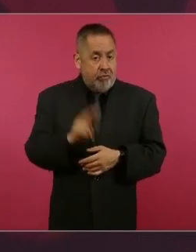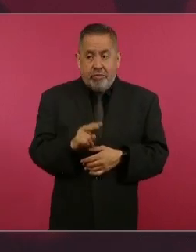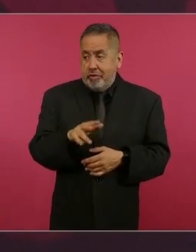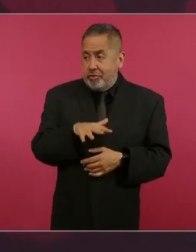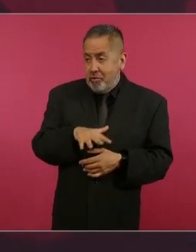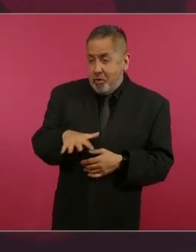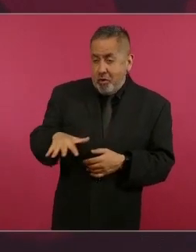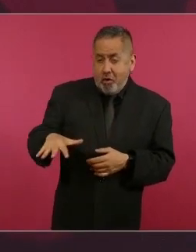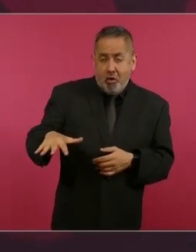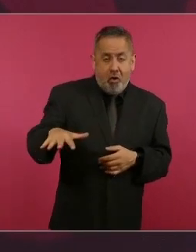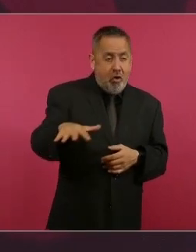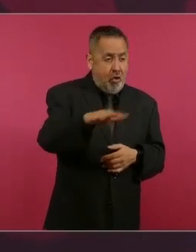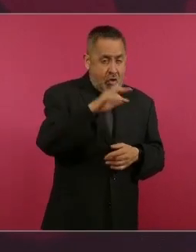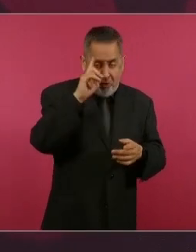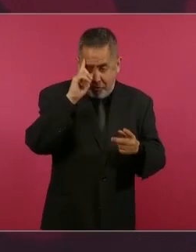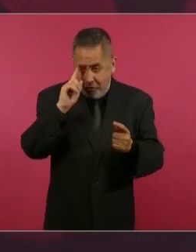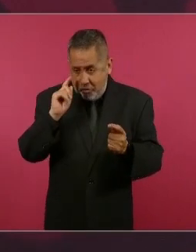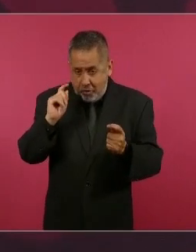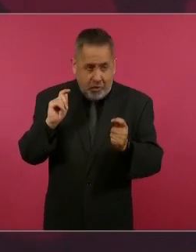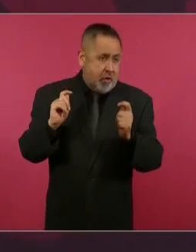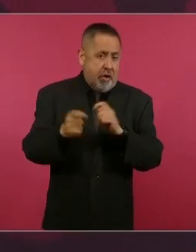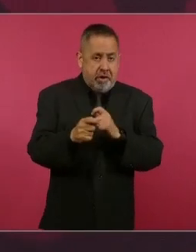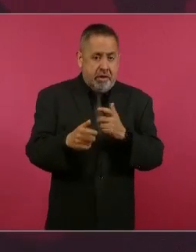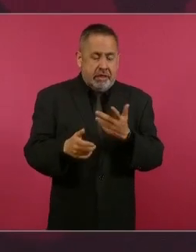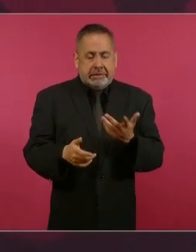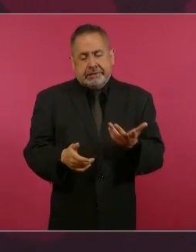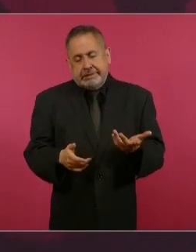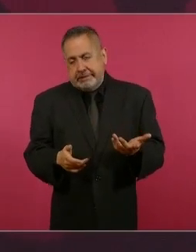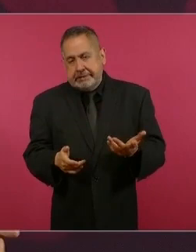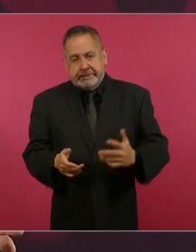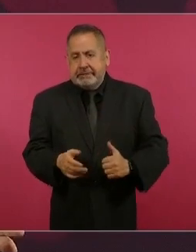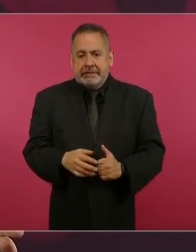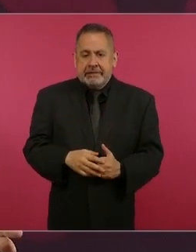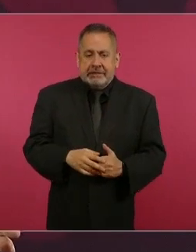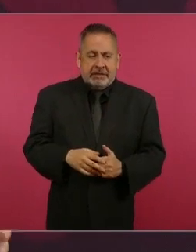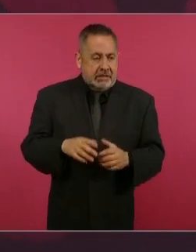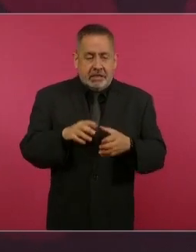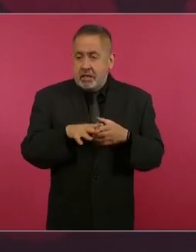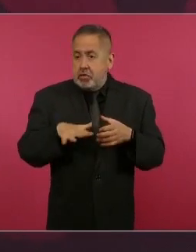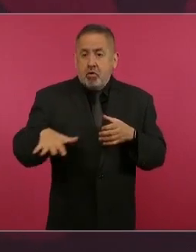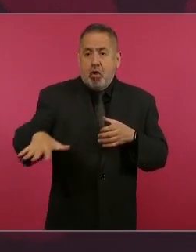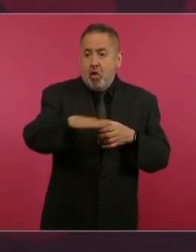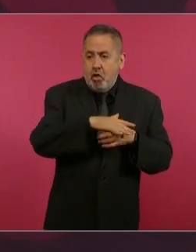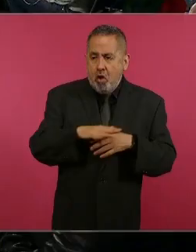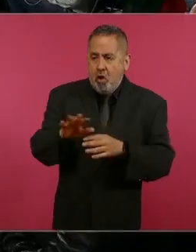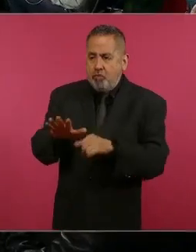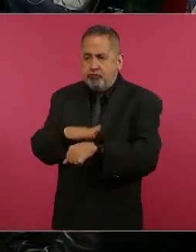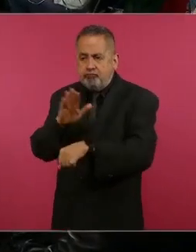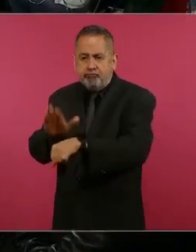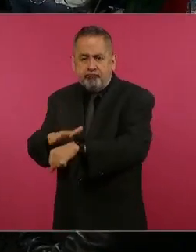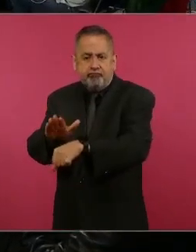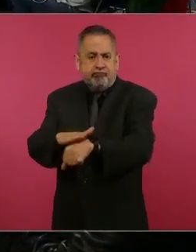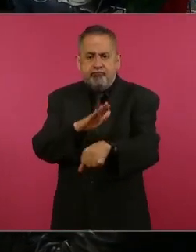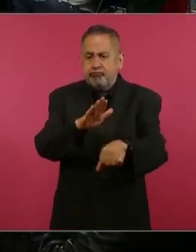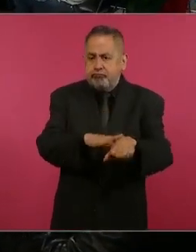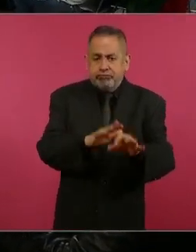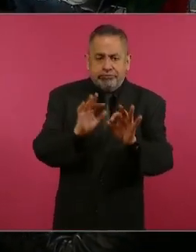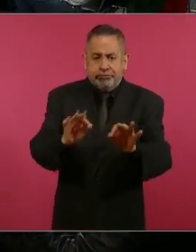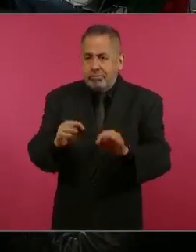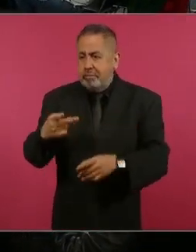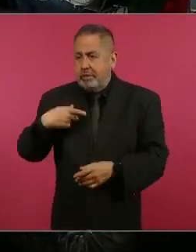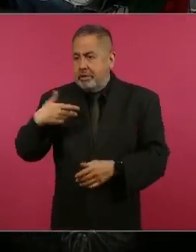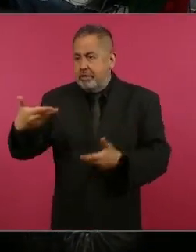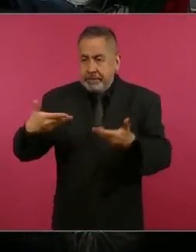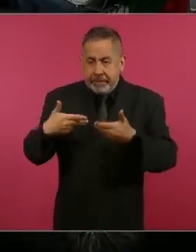dar respuestas a las demandas del pueblo